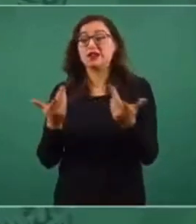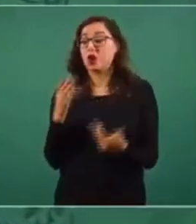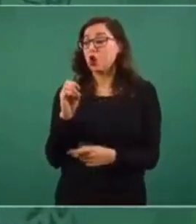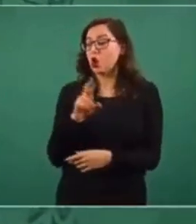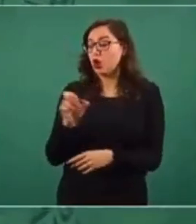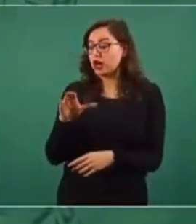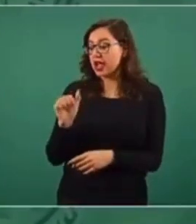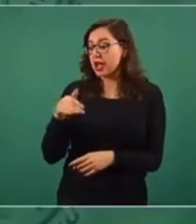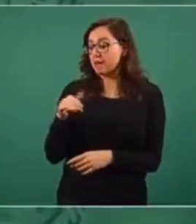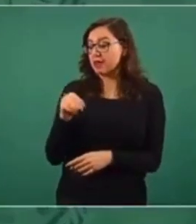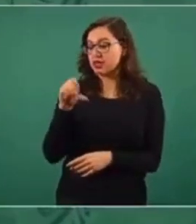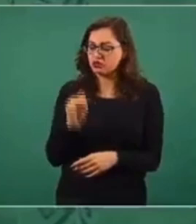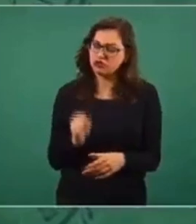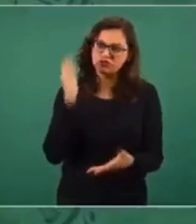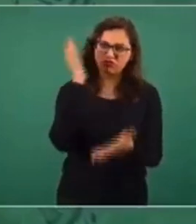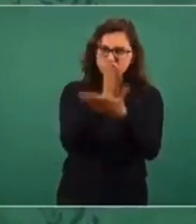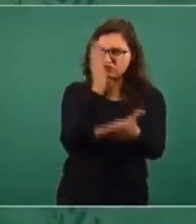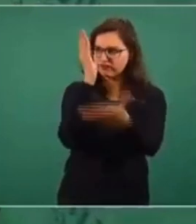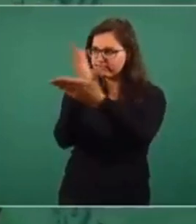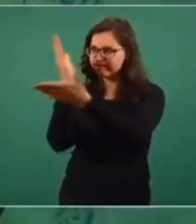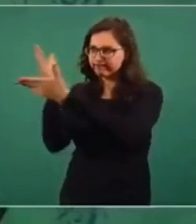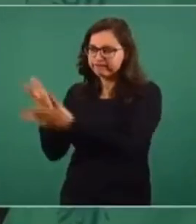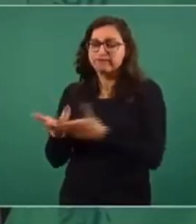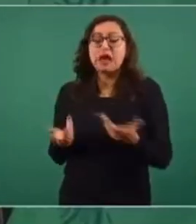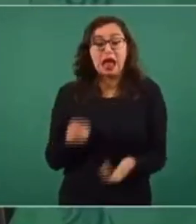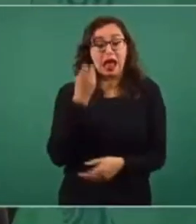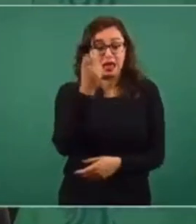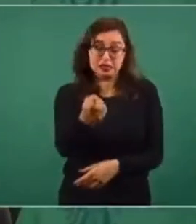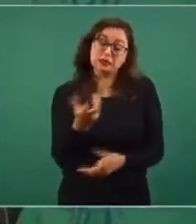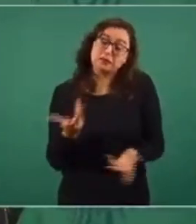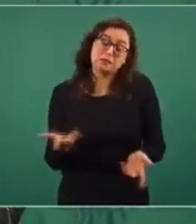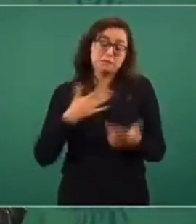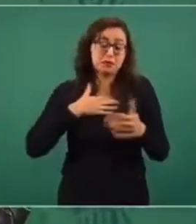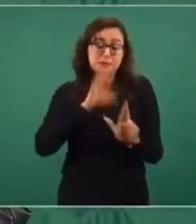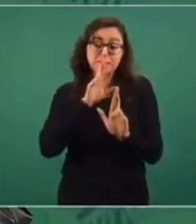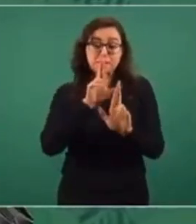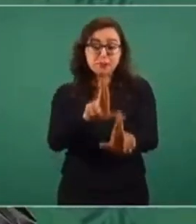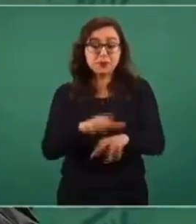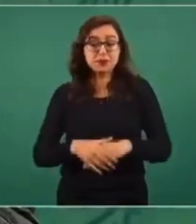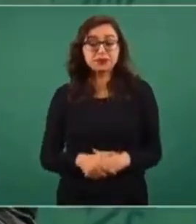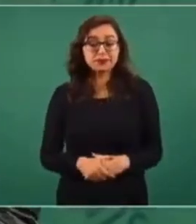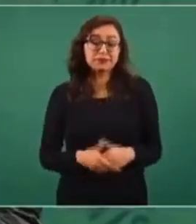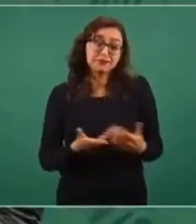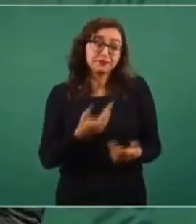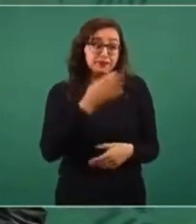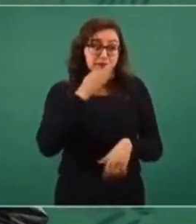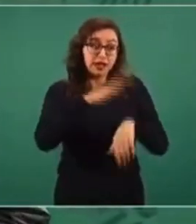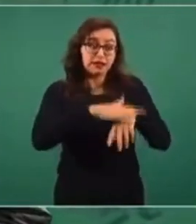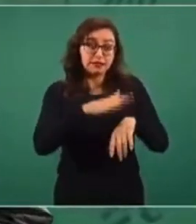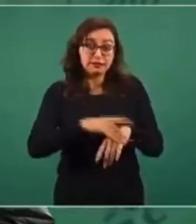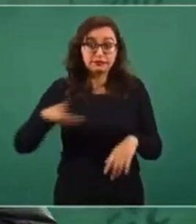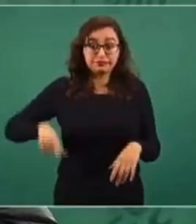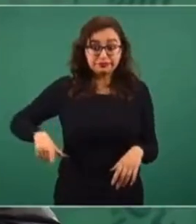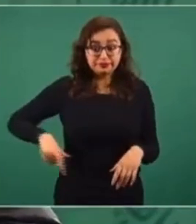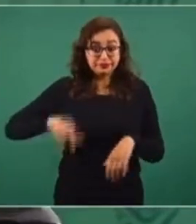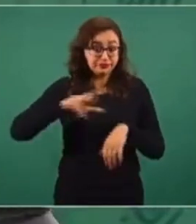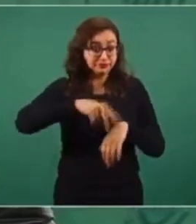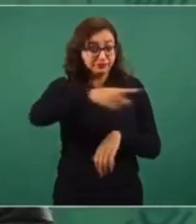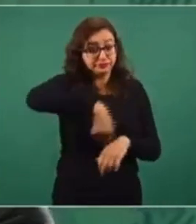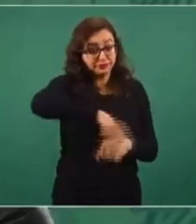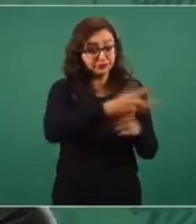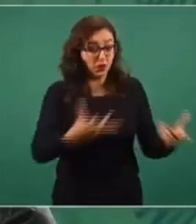Correcaminos, llegar hasta esos lugares. Esa es la respuesta que yo le pudiera dar a los gobernadores aliancistas que